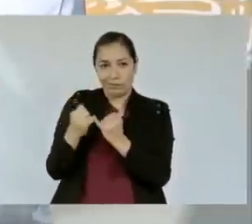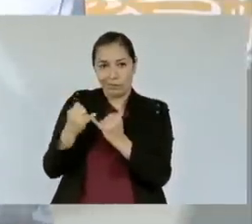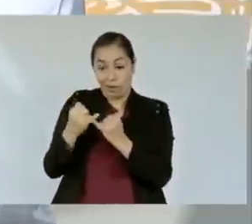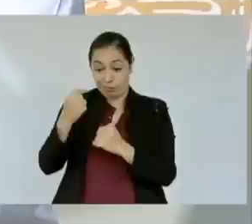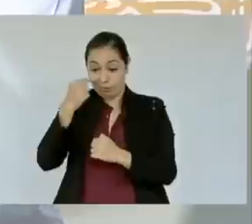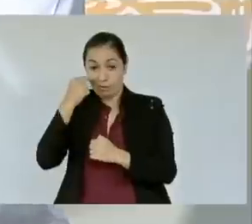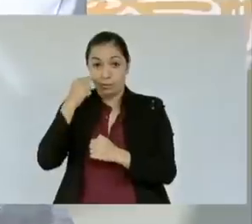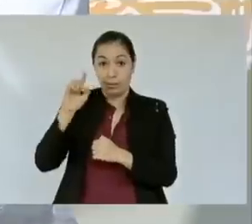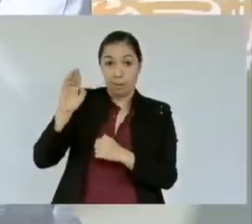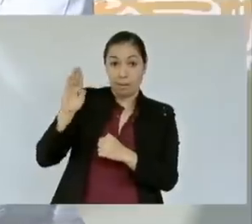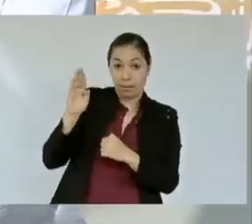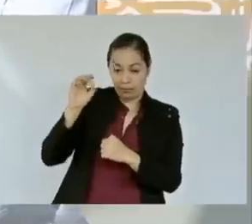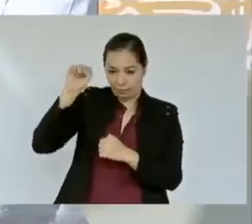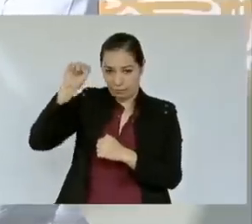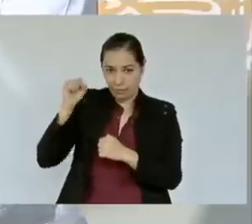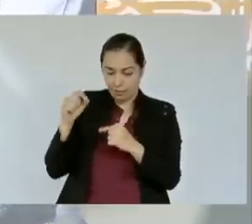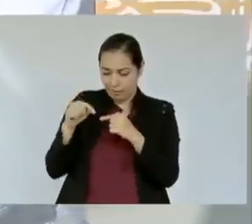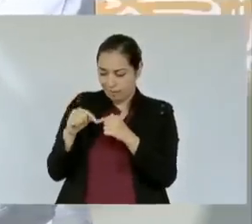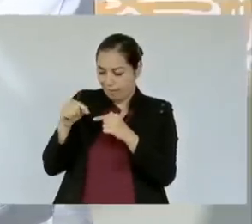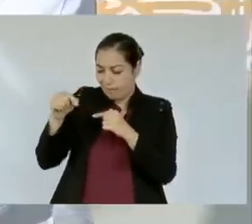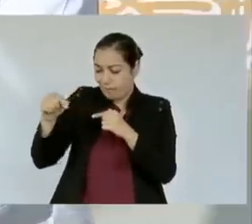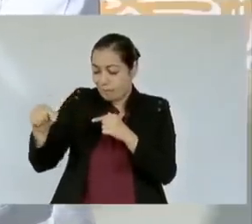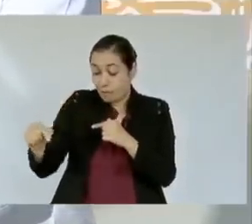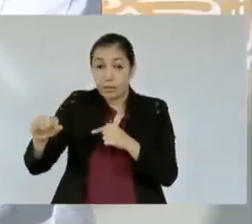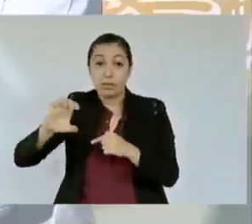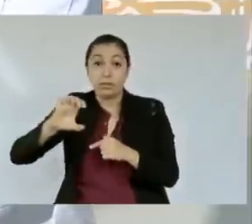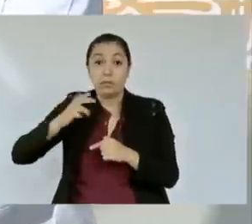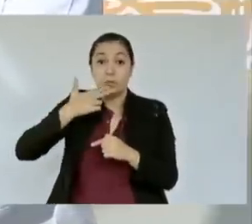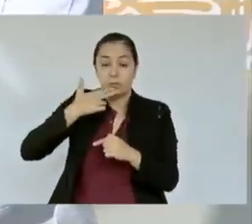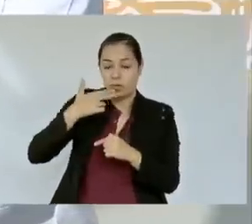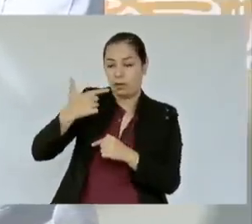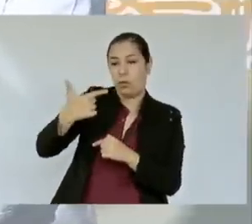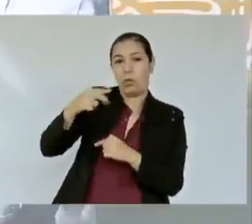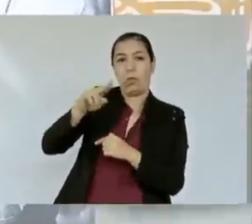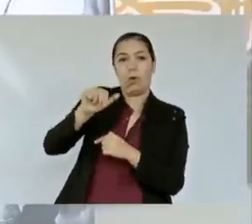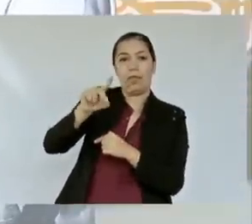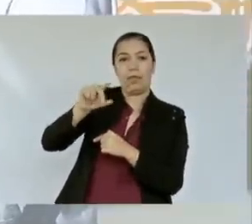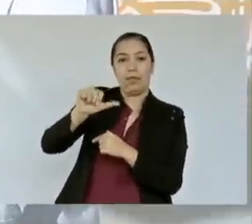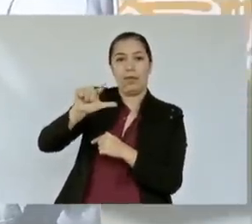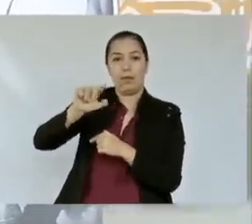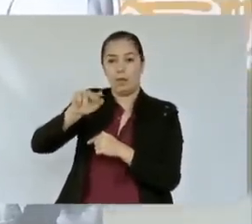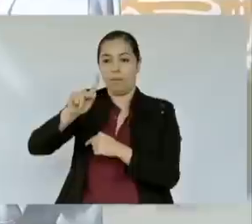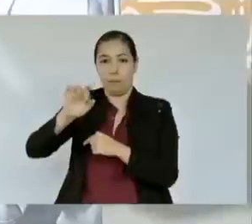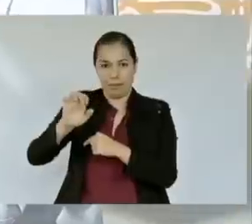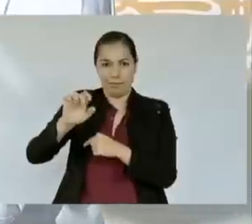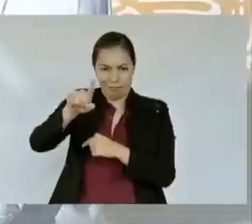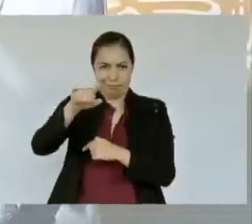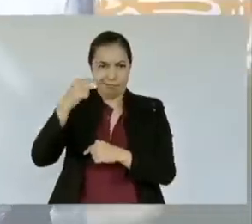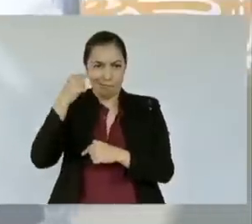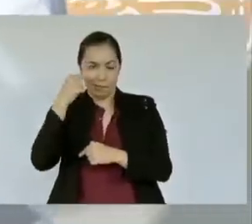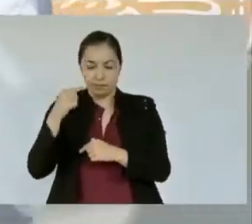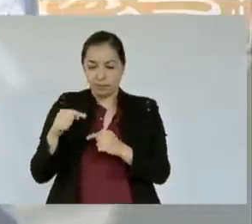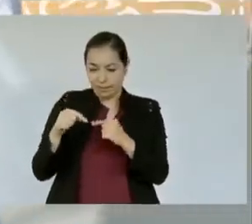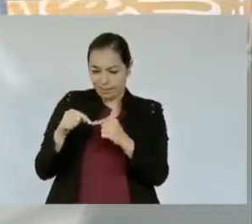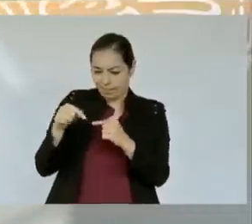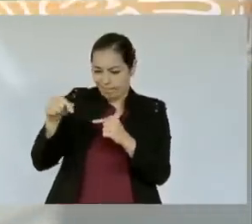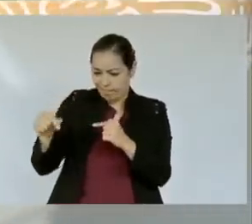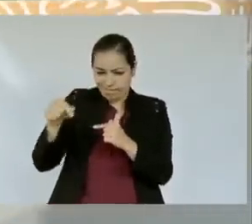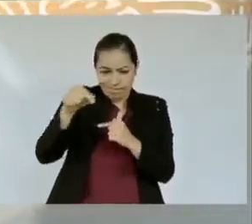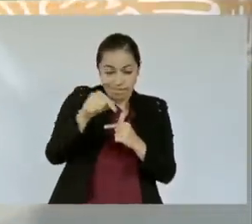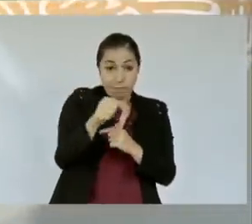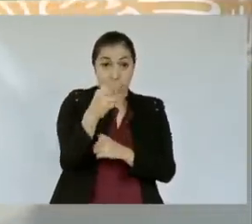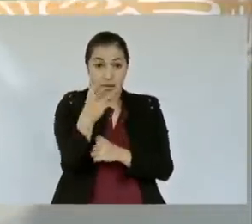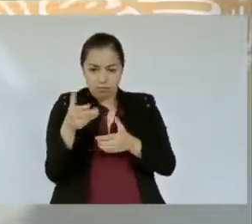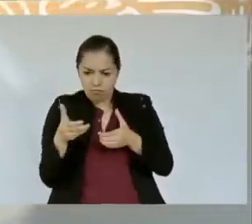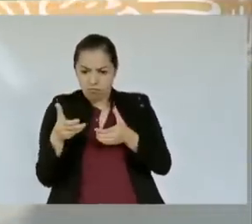Guadalupe y Calvo Chihuahua imagínense estos tres caminos muy